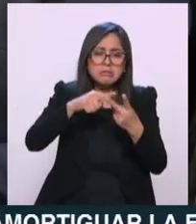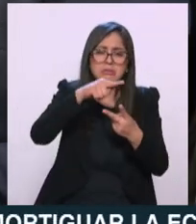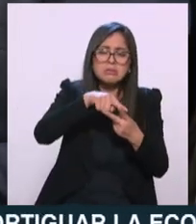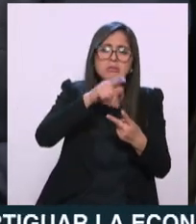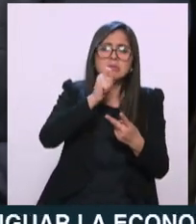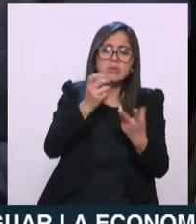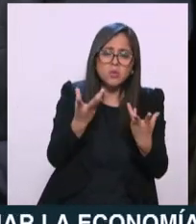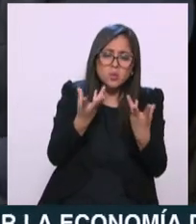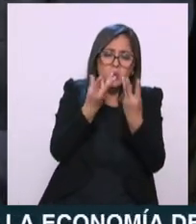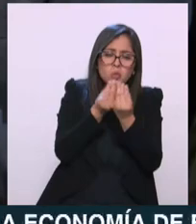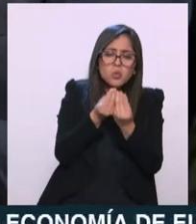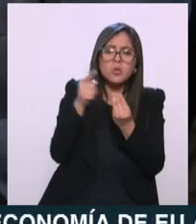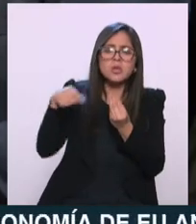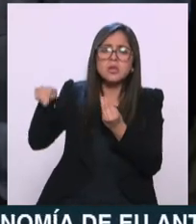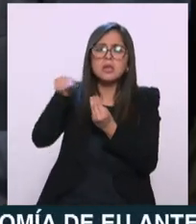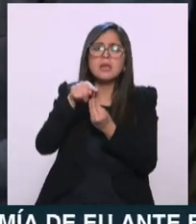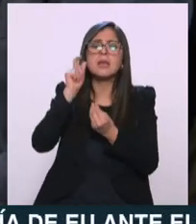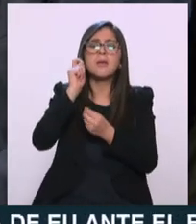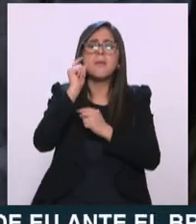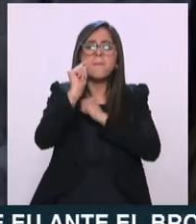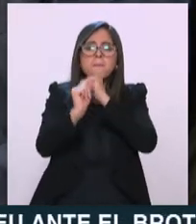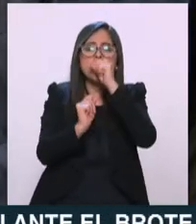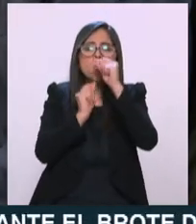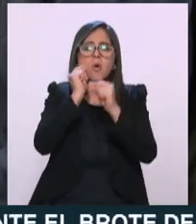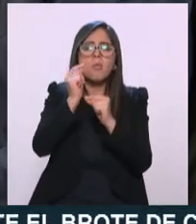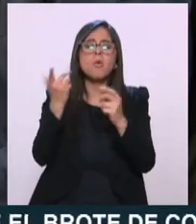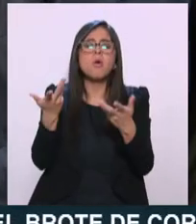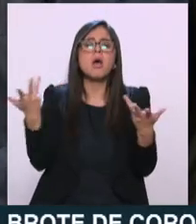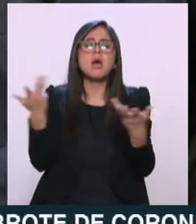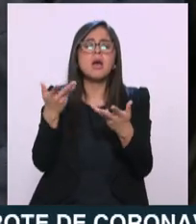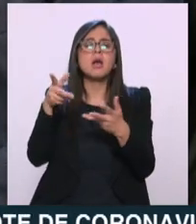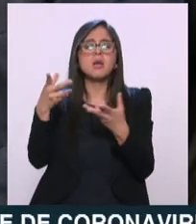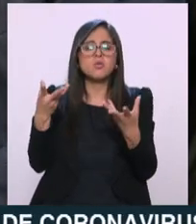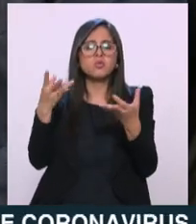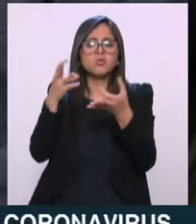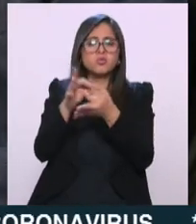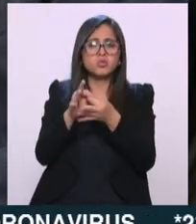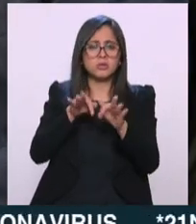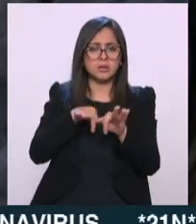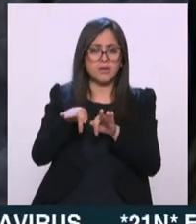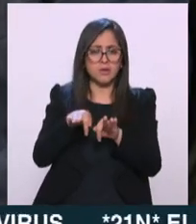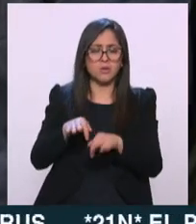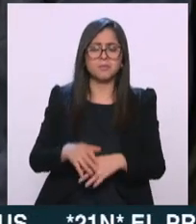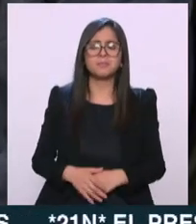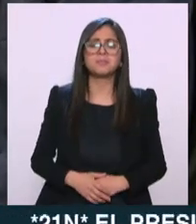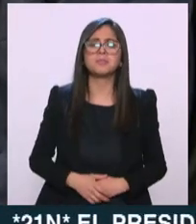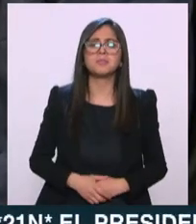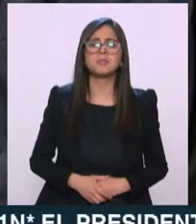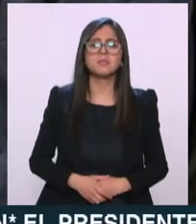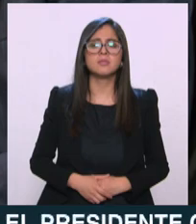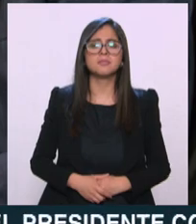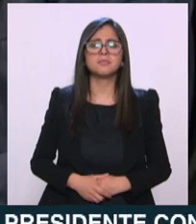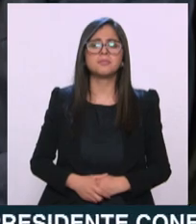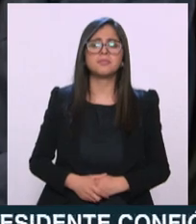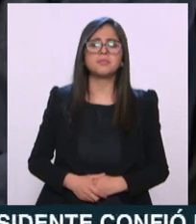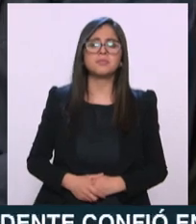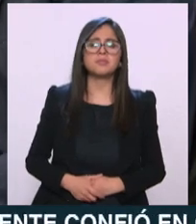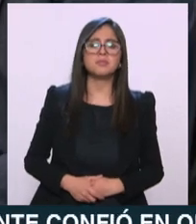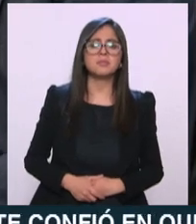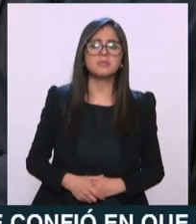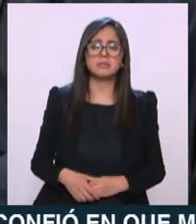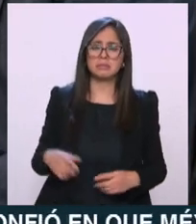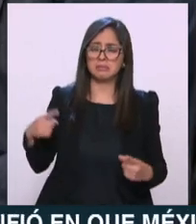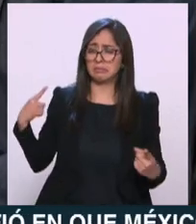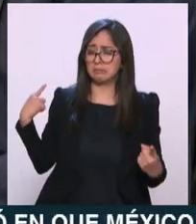el Consejo Coordinador Empresarial? ¿cuál es la sinergia? ¿cuál es la colaboración? Sí, bueno, en los próximos meses y esperemos que sean